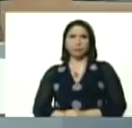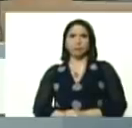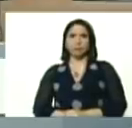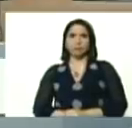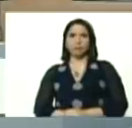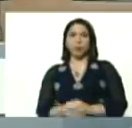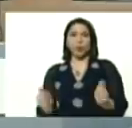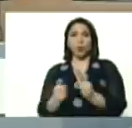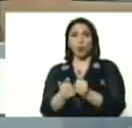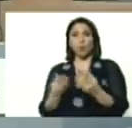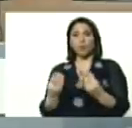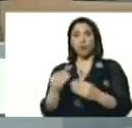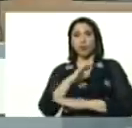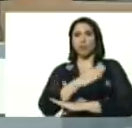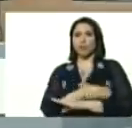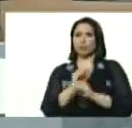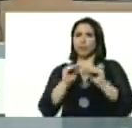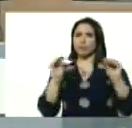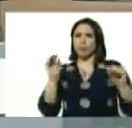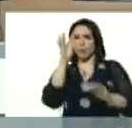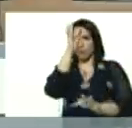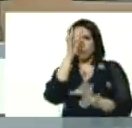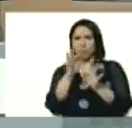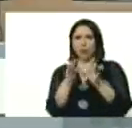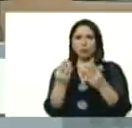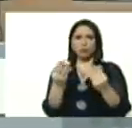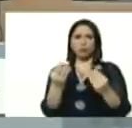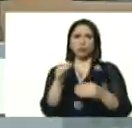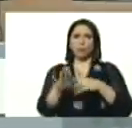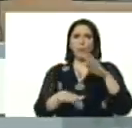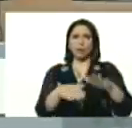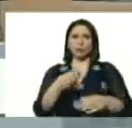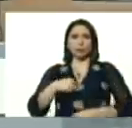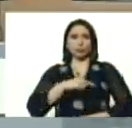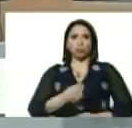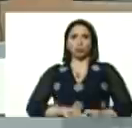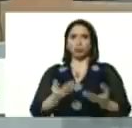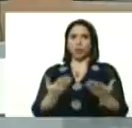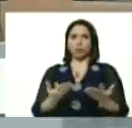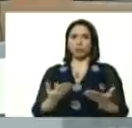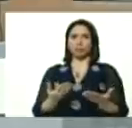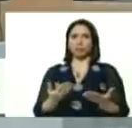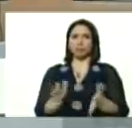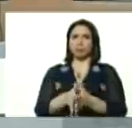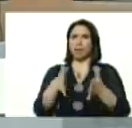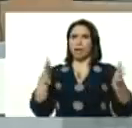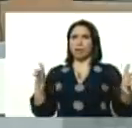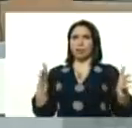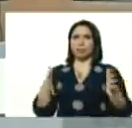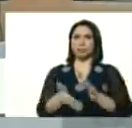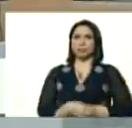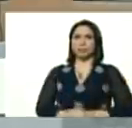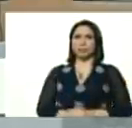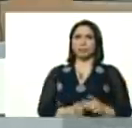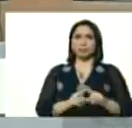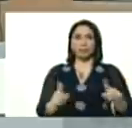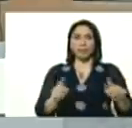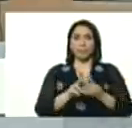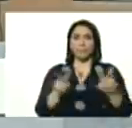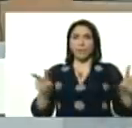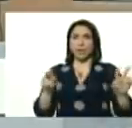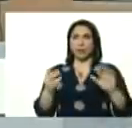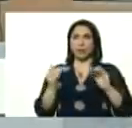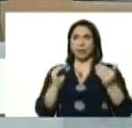con mucha fuerza, yo llamo, con mucha fe, este paso que vamos a dar, va a ser grandioso, para la paz, para la